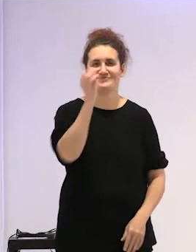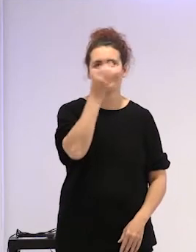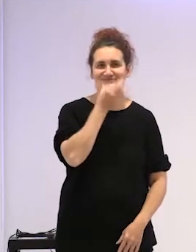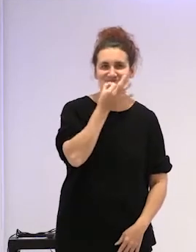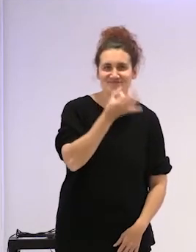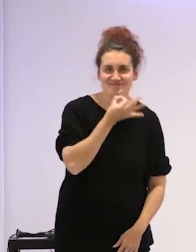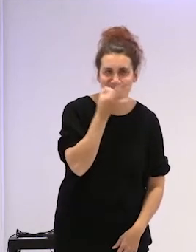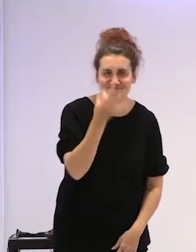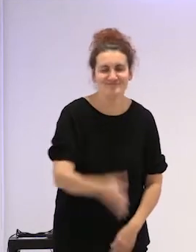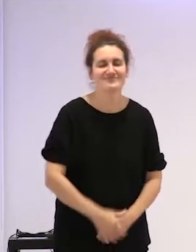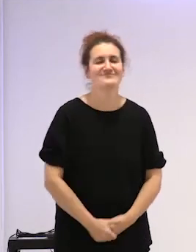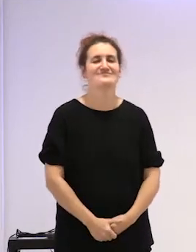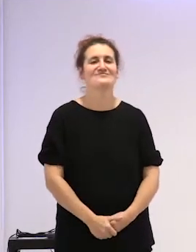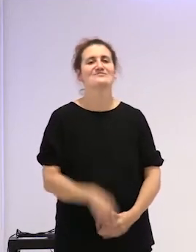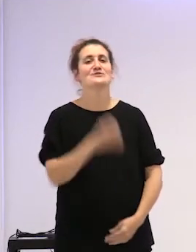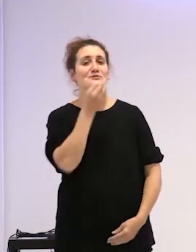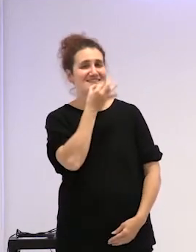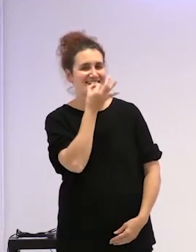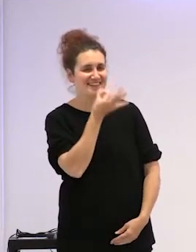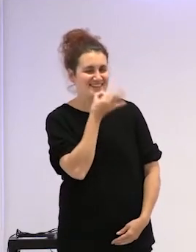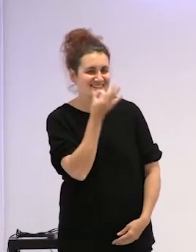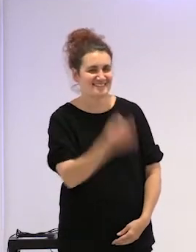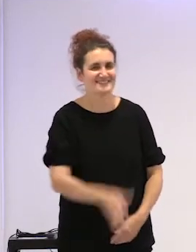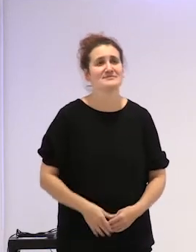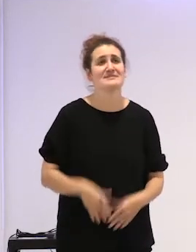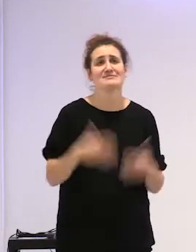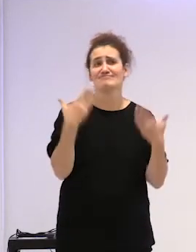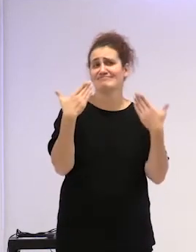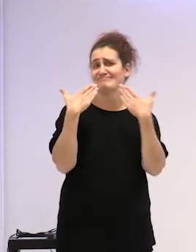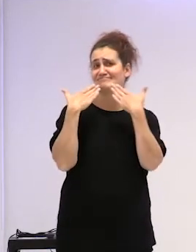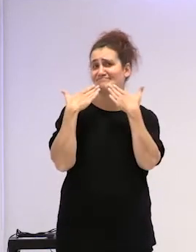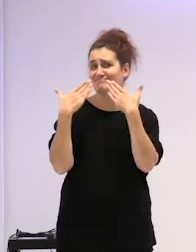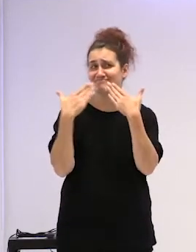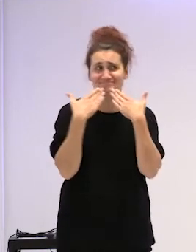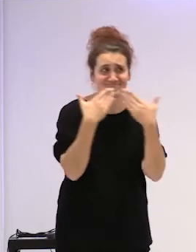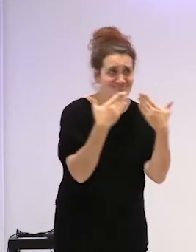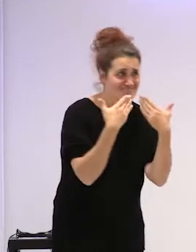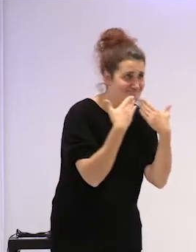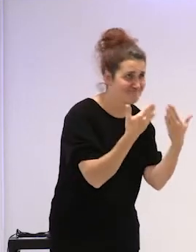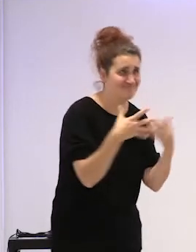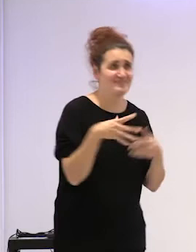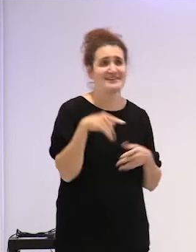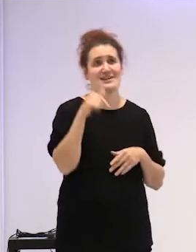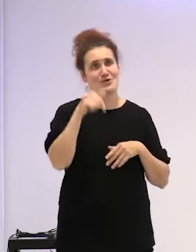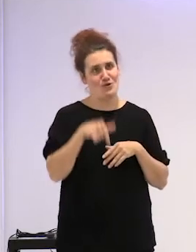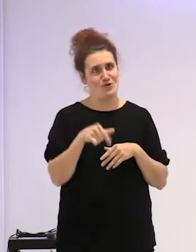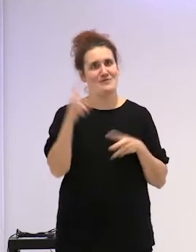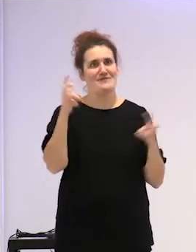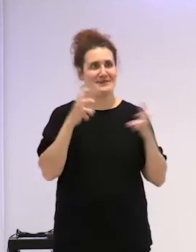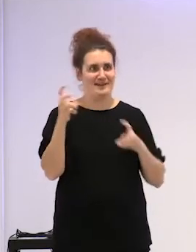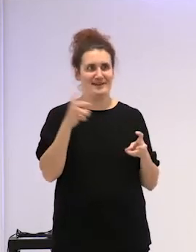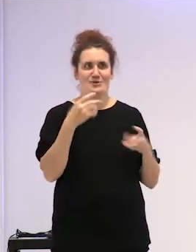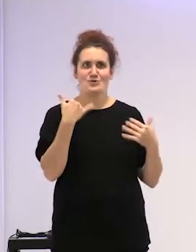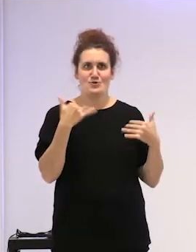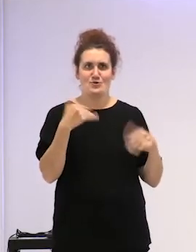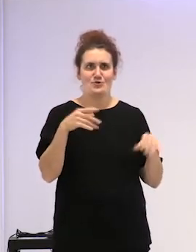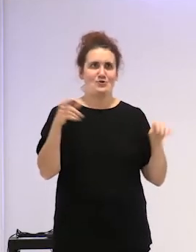Arrachaldeón, buenas tardes y muchísimas gracias por venir en un día como hoy, que parece una noche.